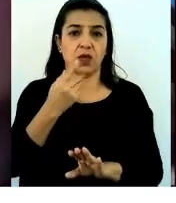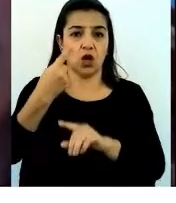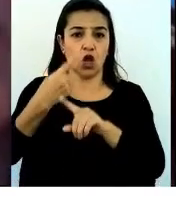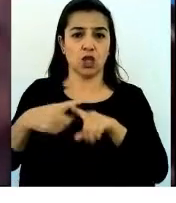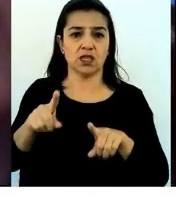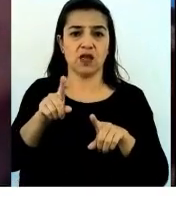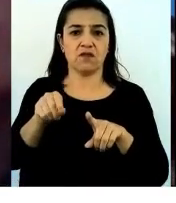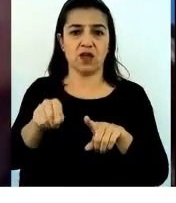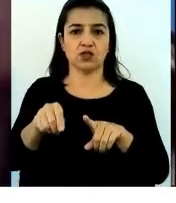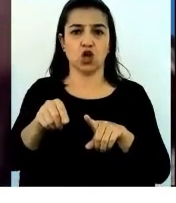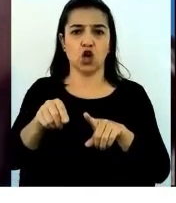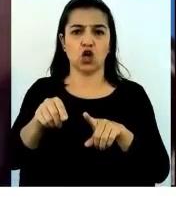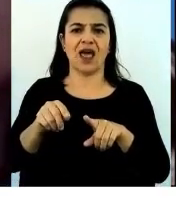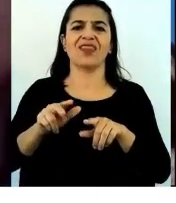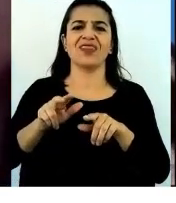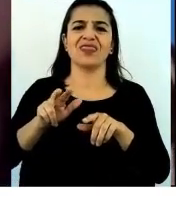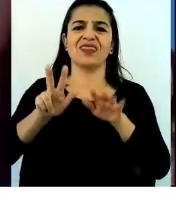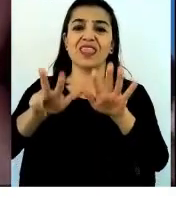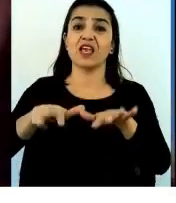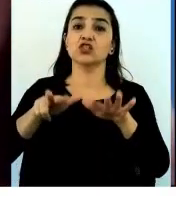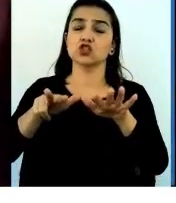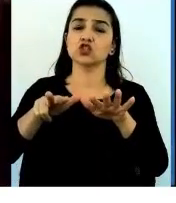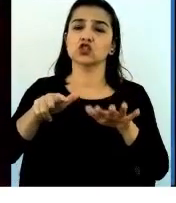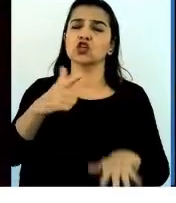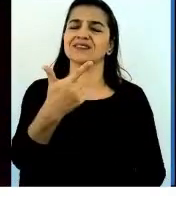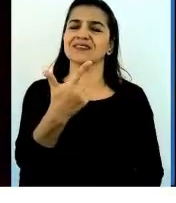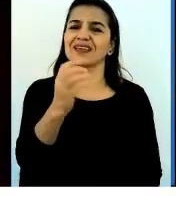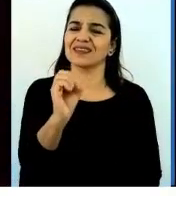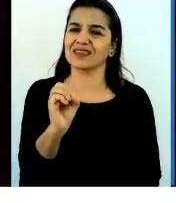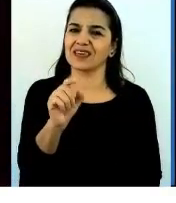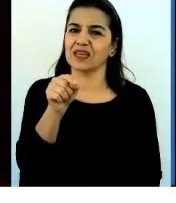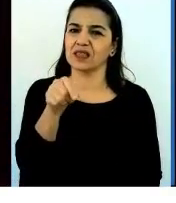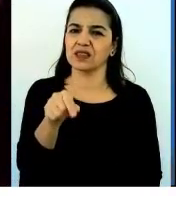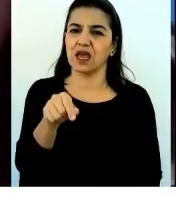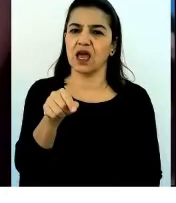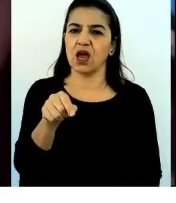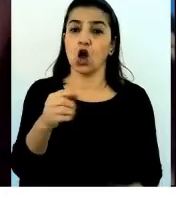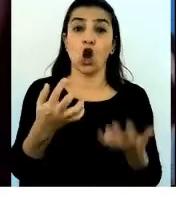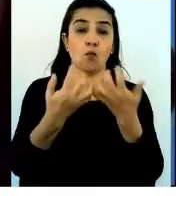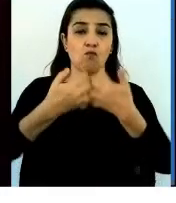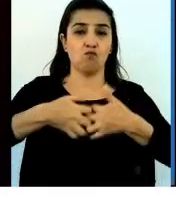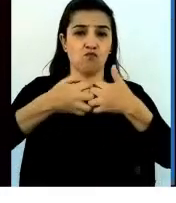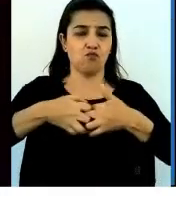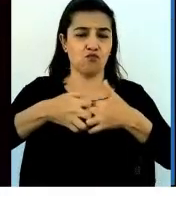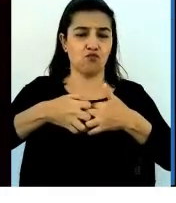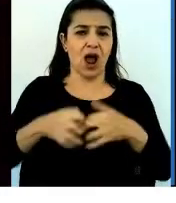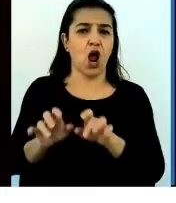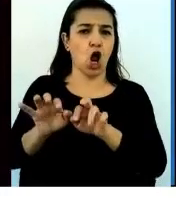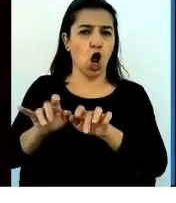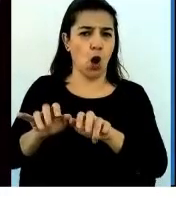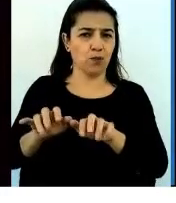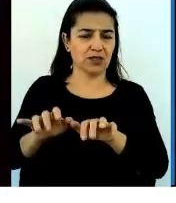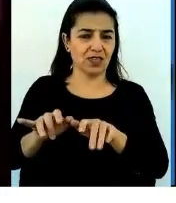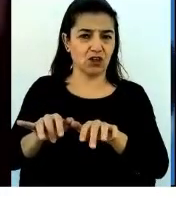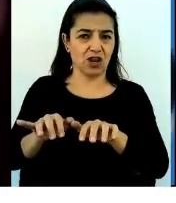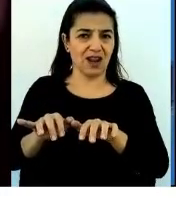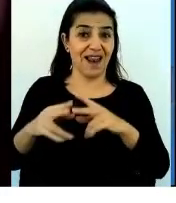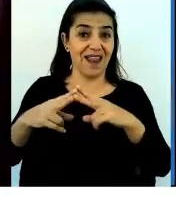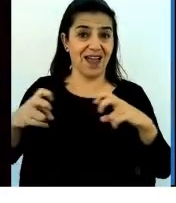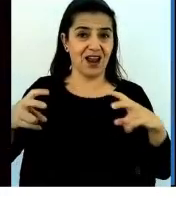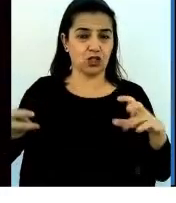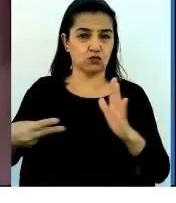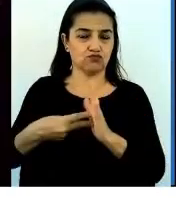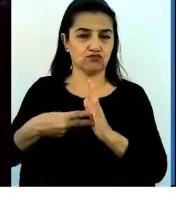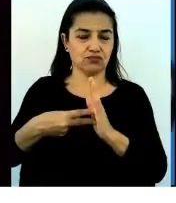1870, con la automación en los computadores electrónicos en los